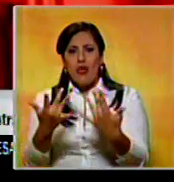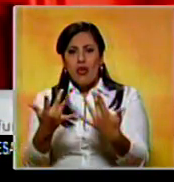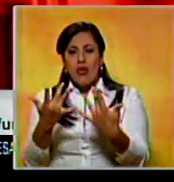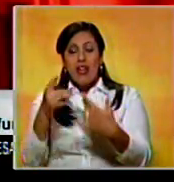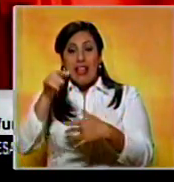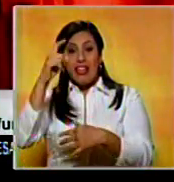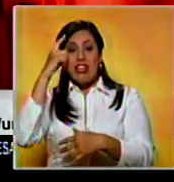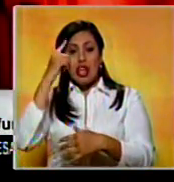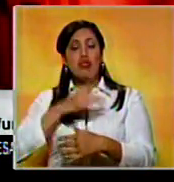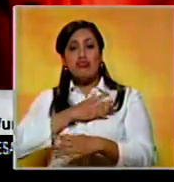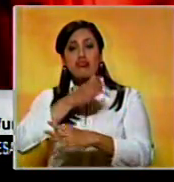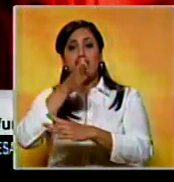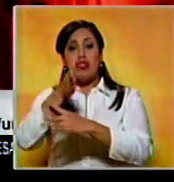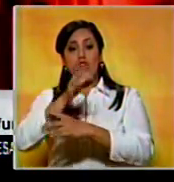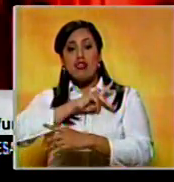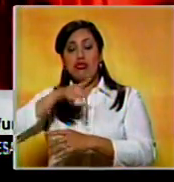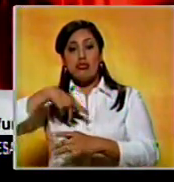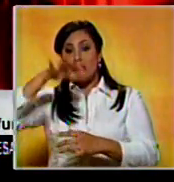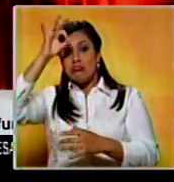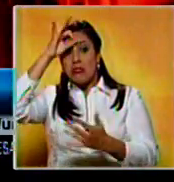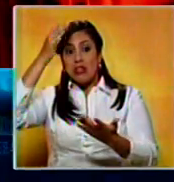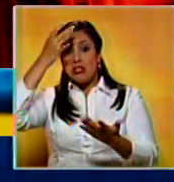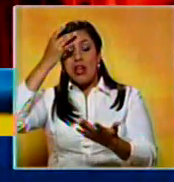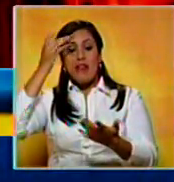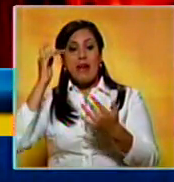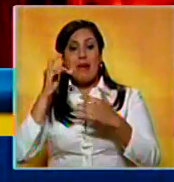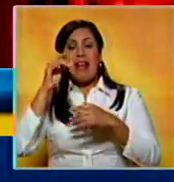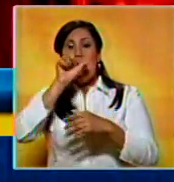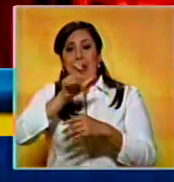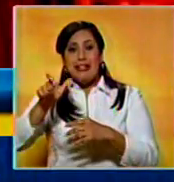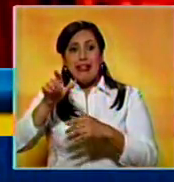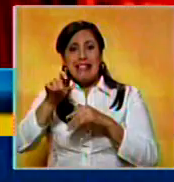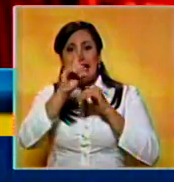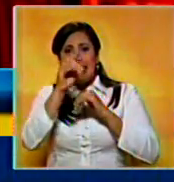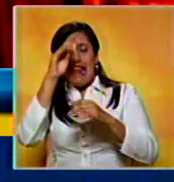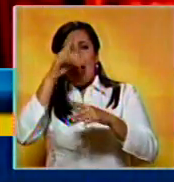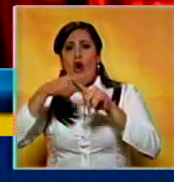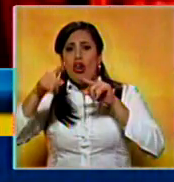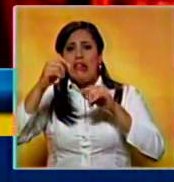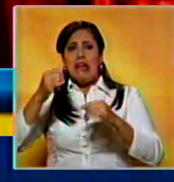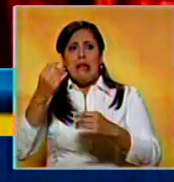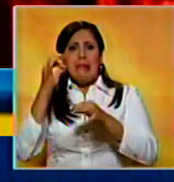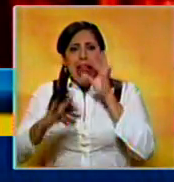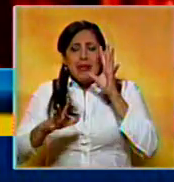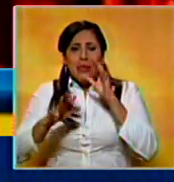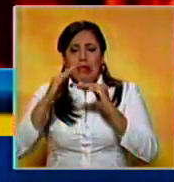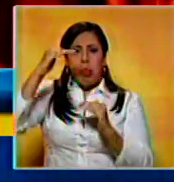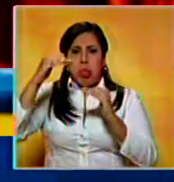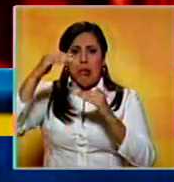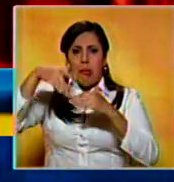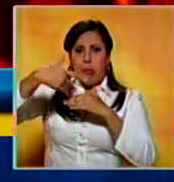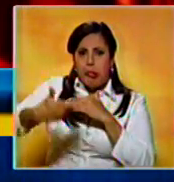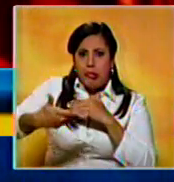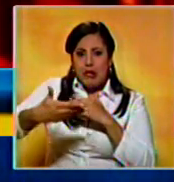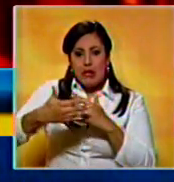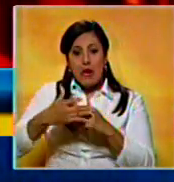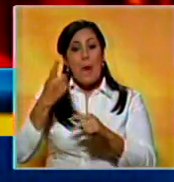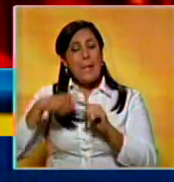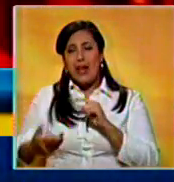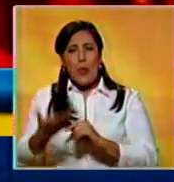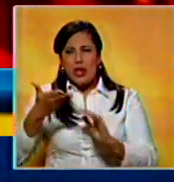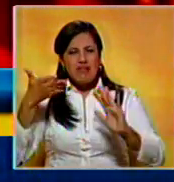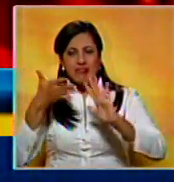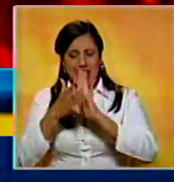Ese día fuimos nosotros, pues no sabemos de los cienes de trabajadores que están afuera quién va a ser el próximo en esa situación. Pero lo